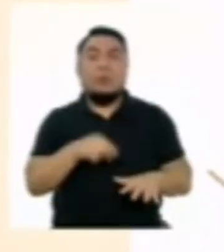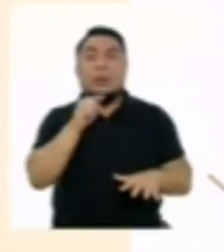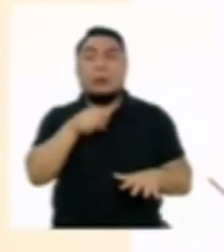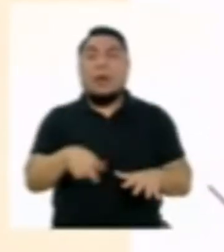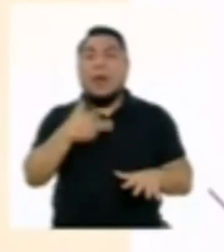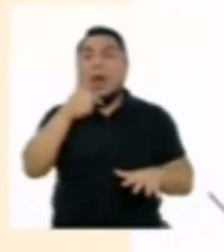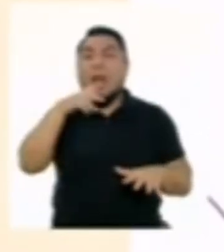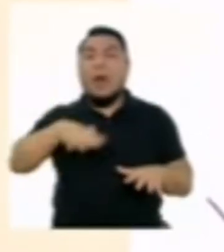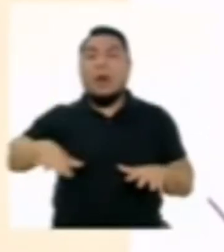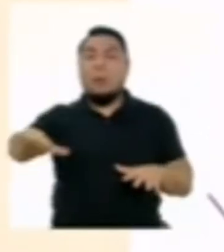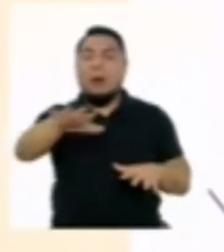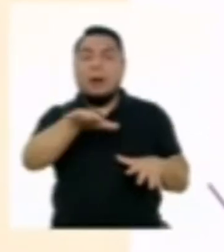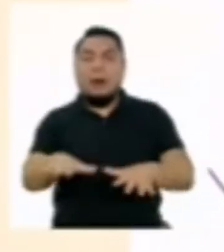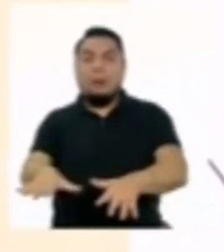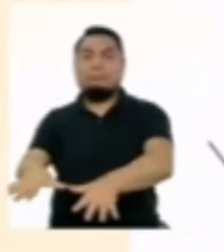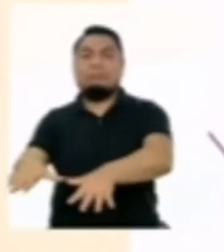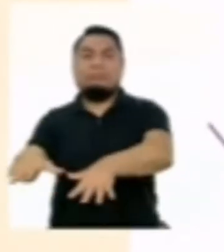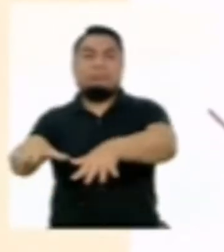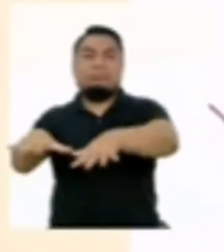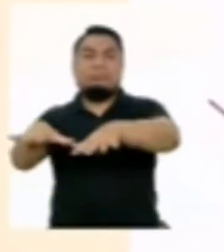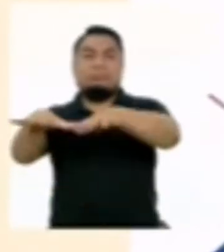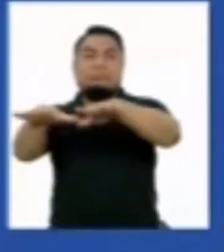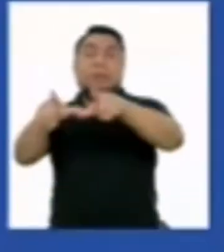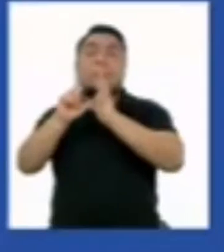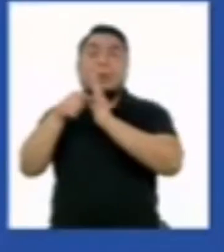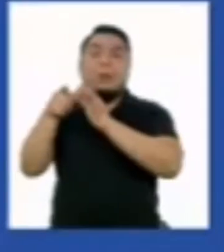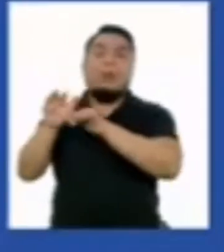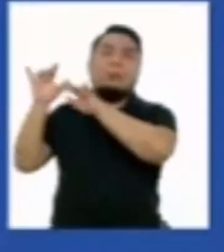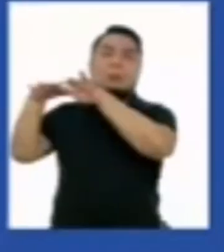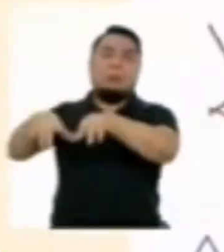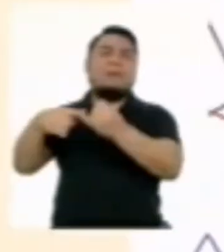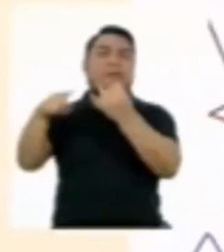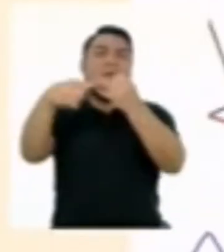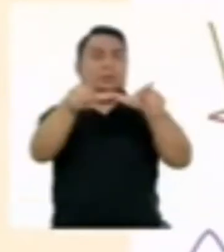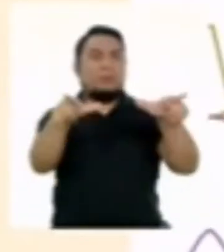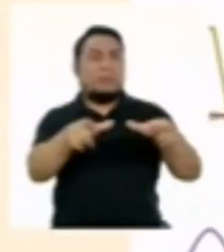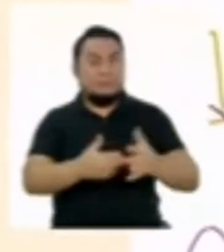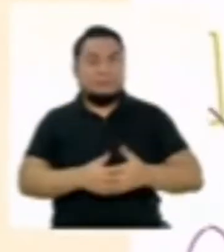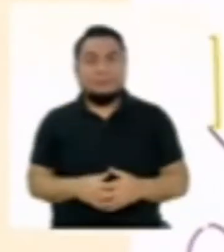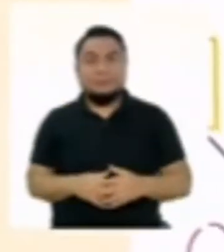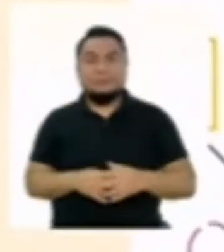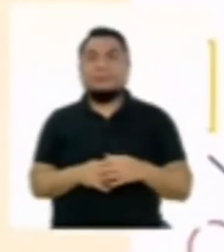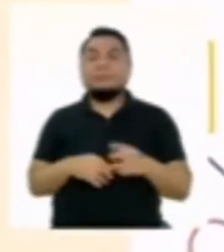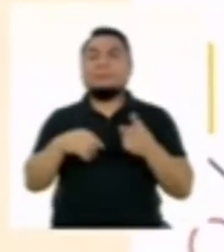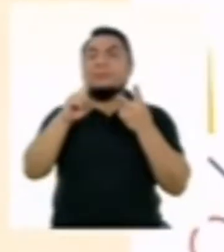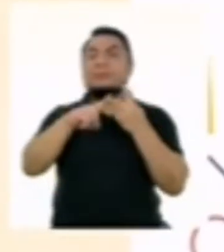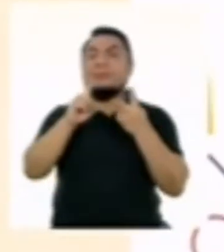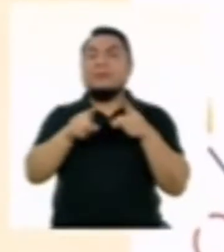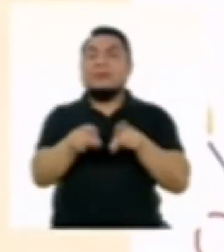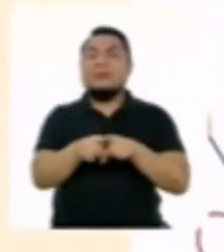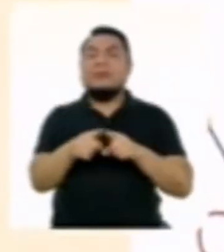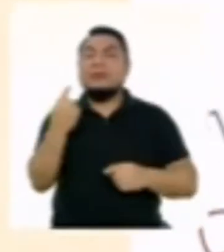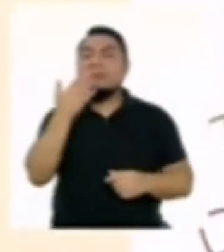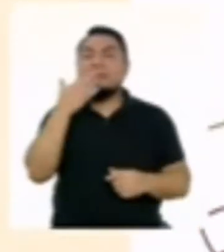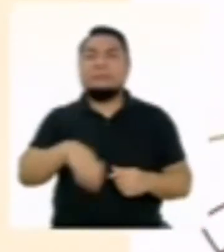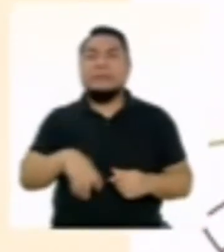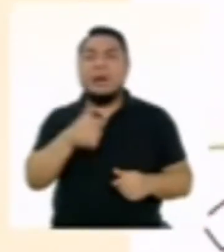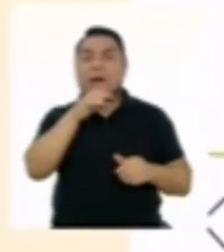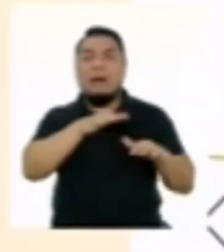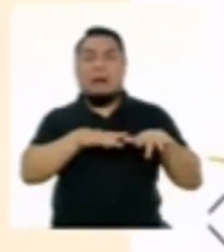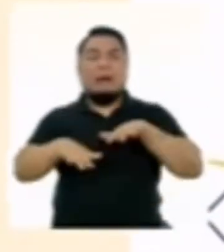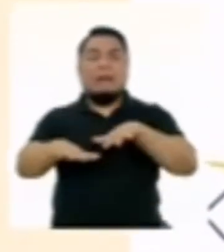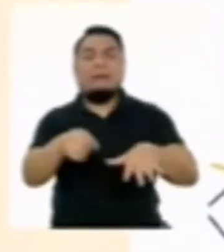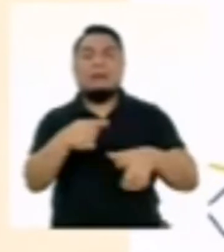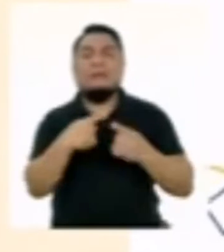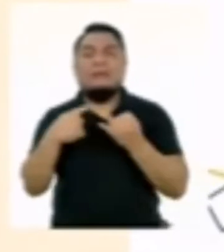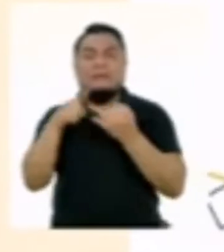de los mares e inundaciones en diversos lugares. Dos, el deterioro de la calidad de las aguas continentales